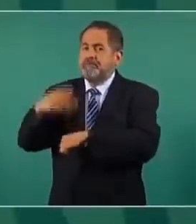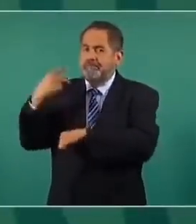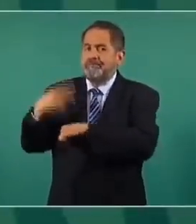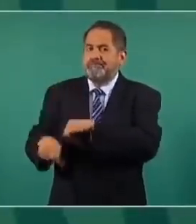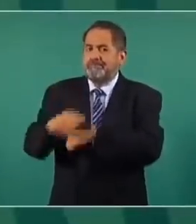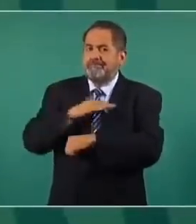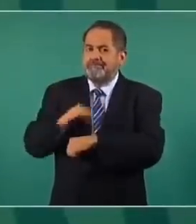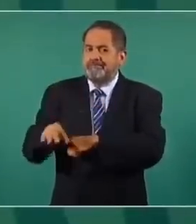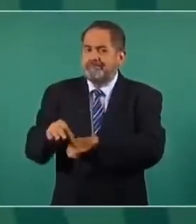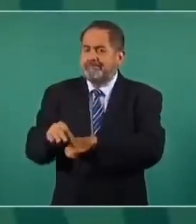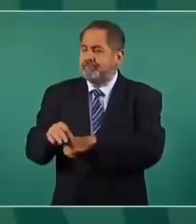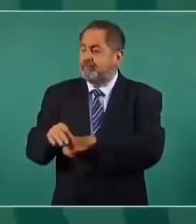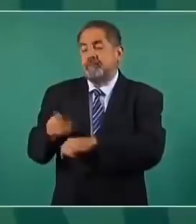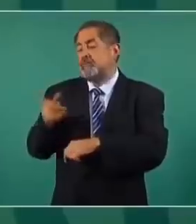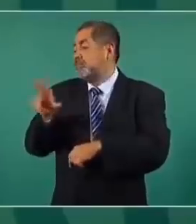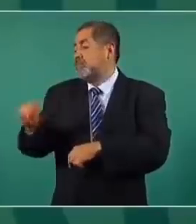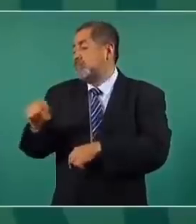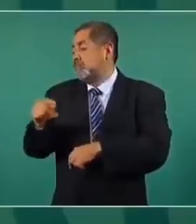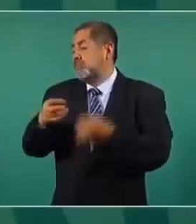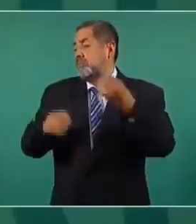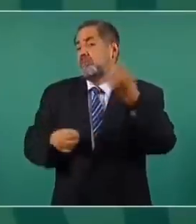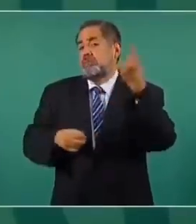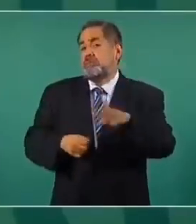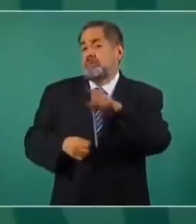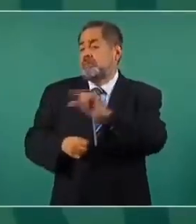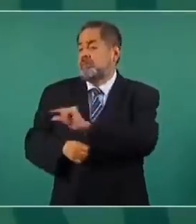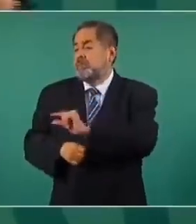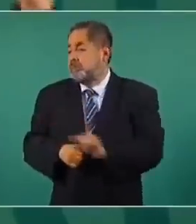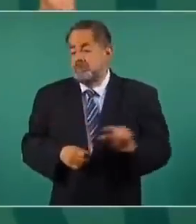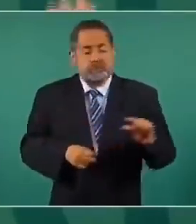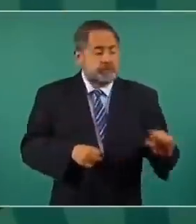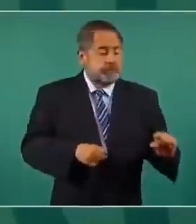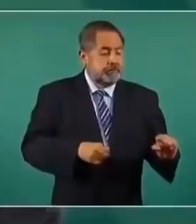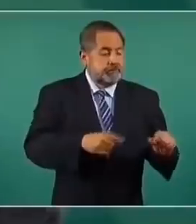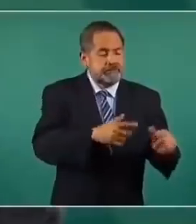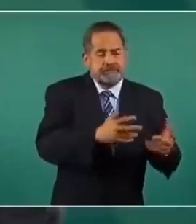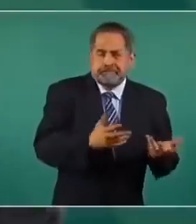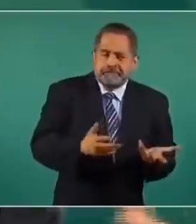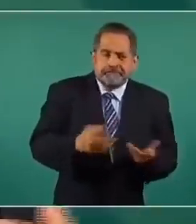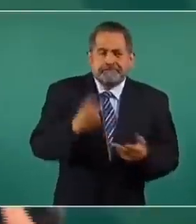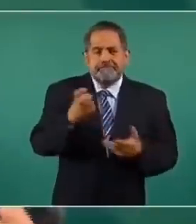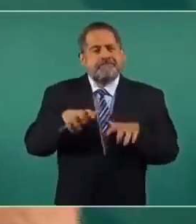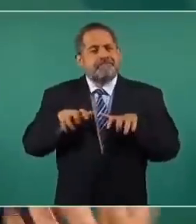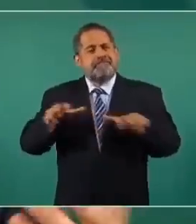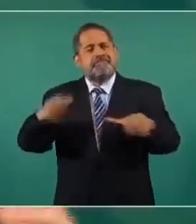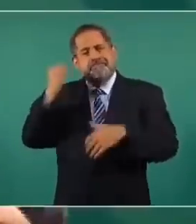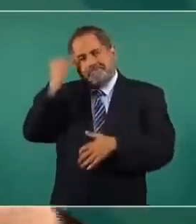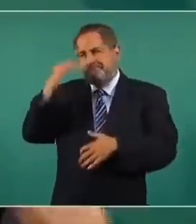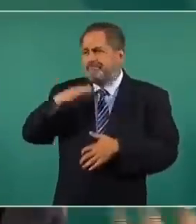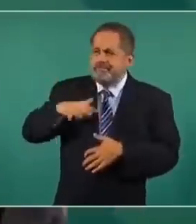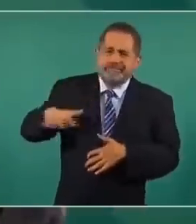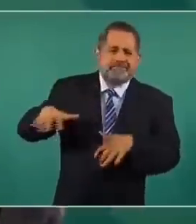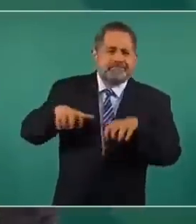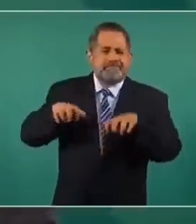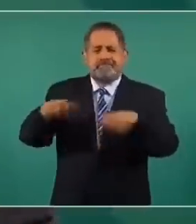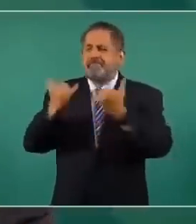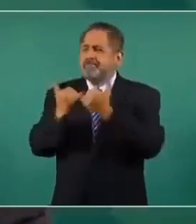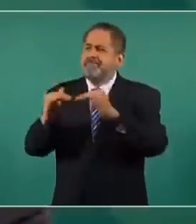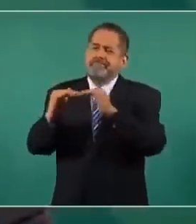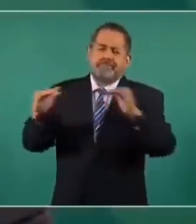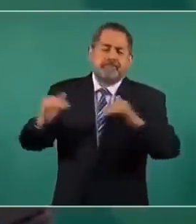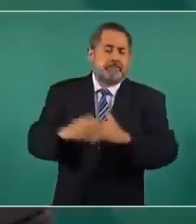Y precisamente por eso la salud pública piensa en las poblaciones, porque se piensa en la equidad.